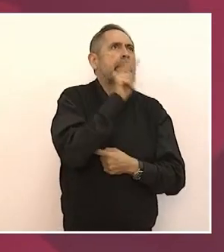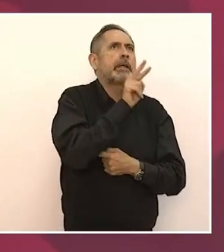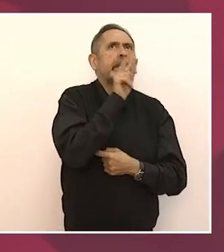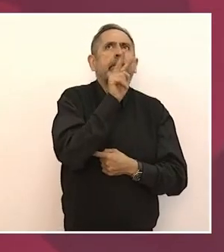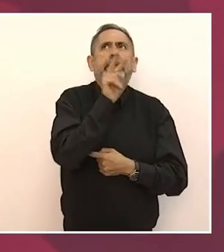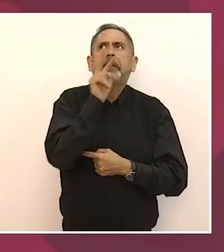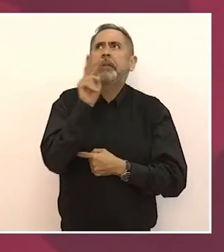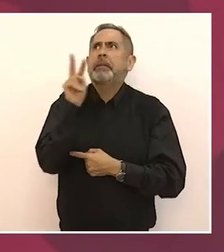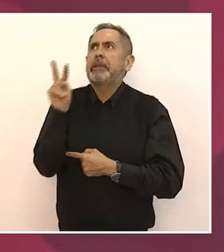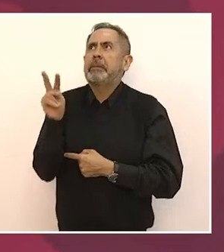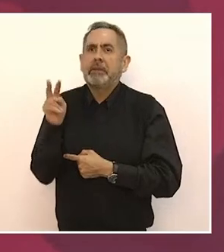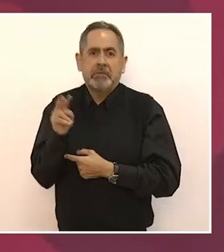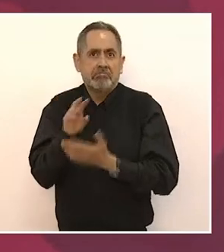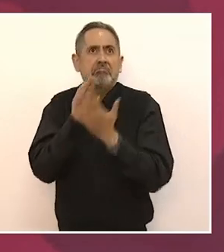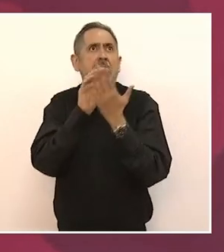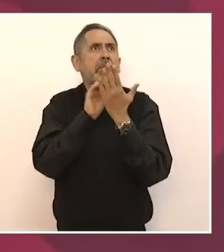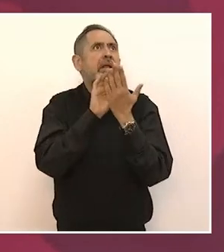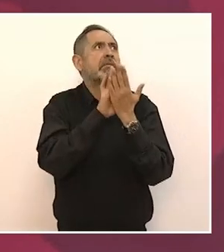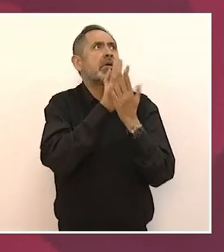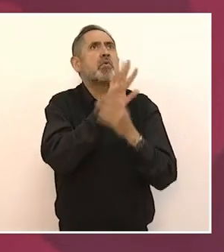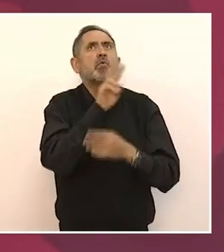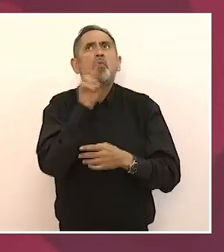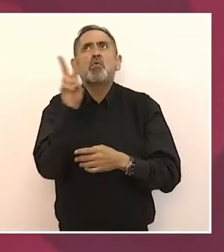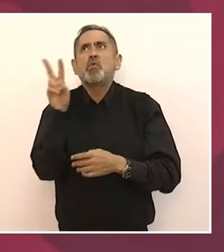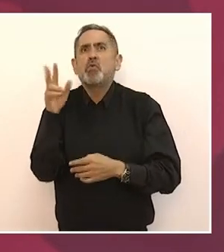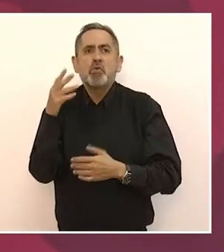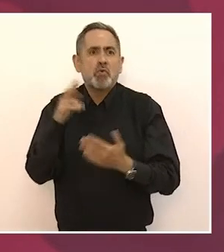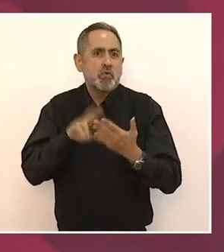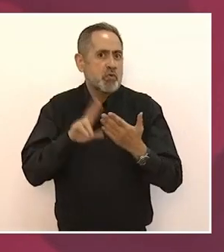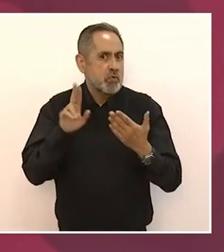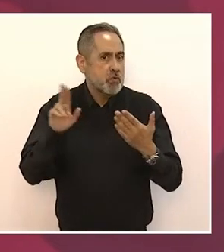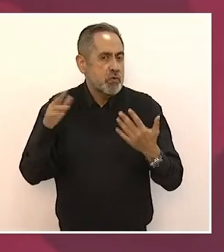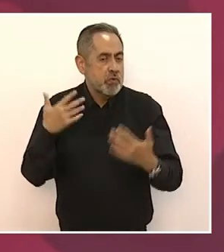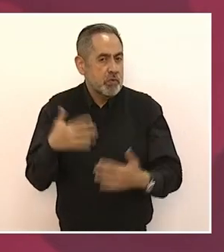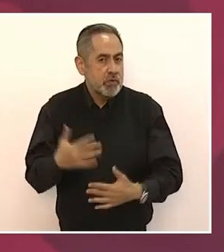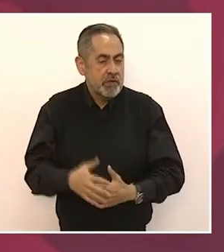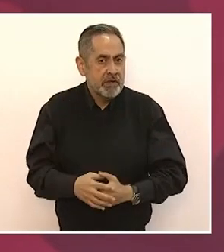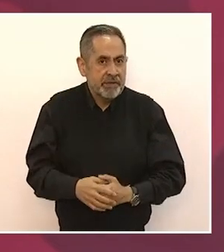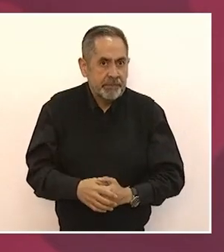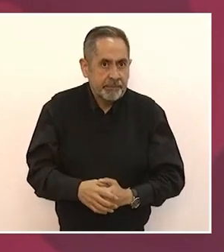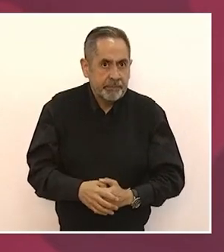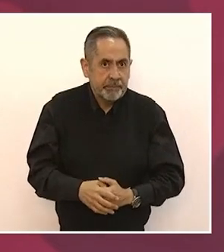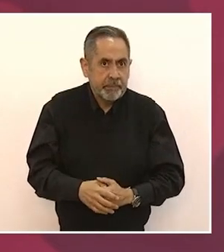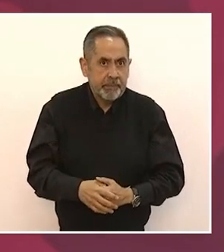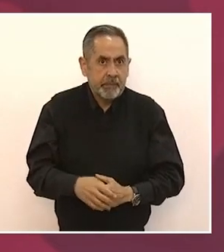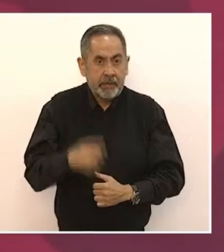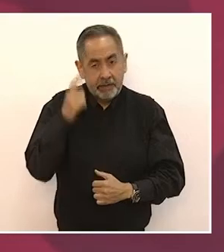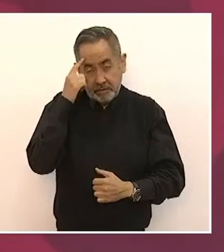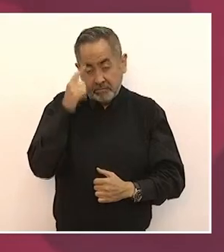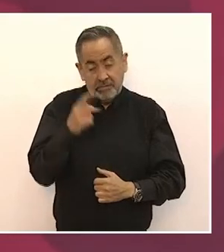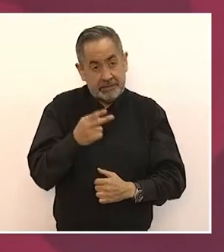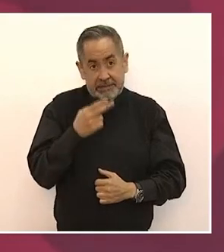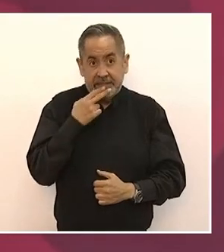Creo que ese es un aporte